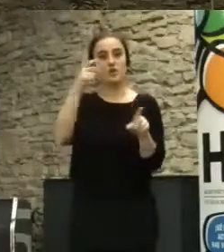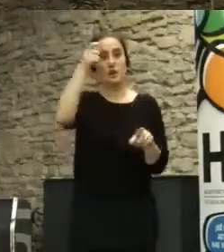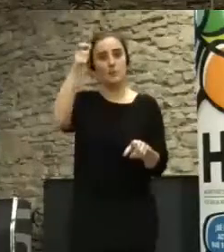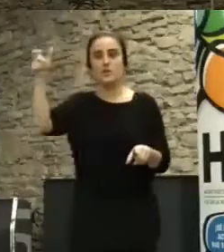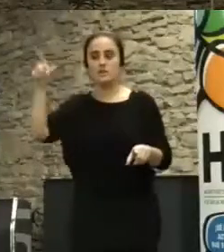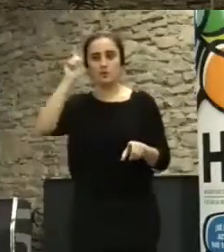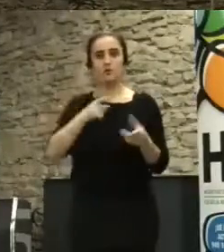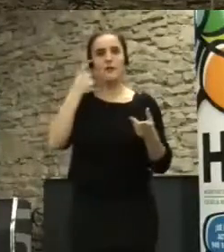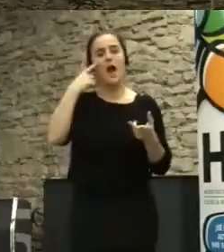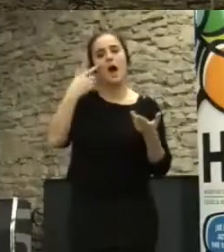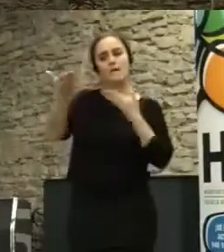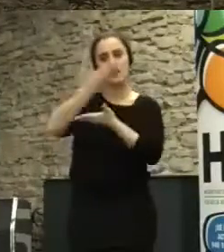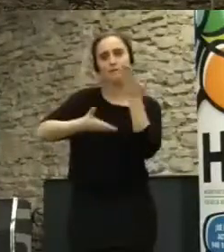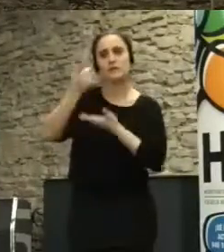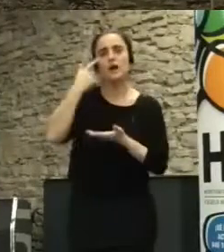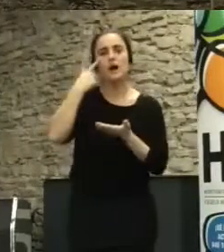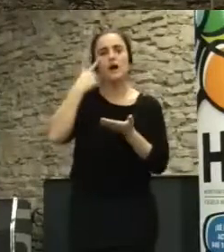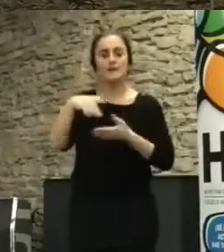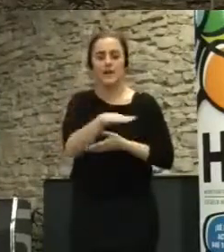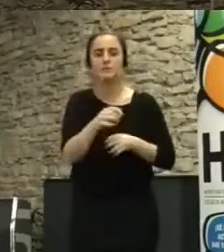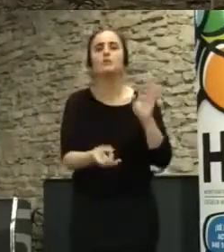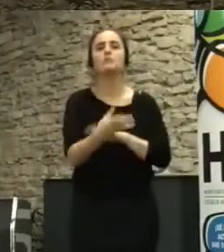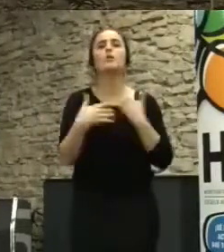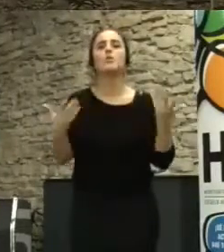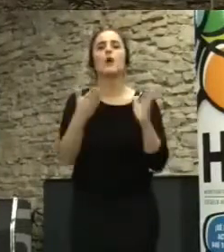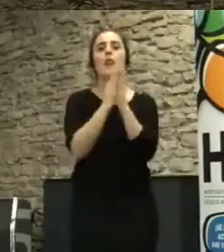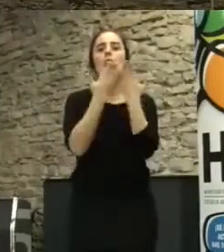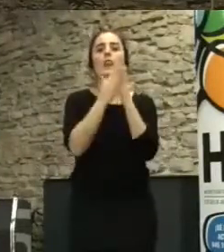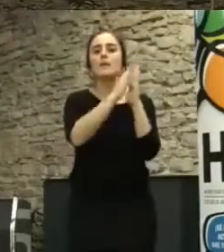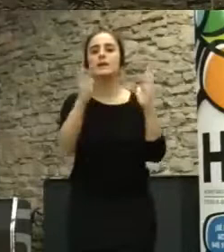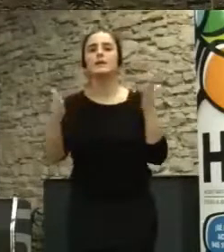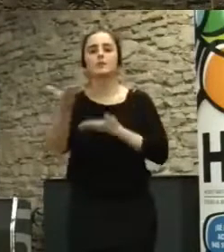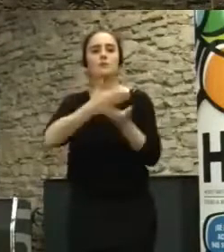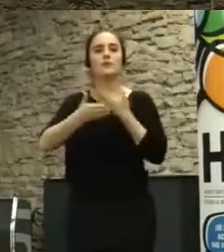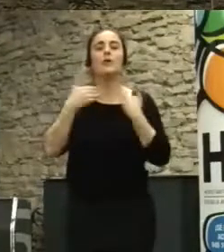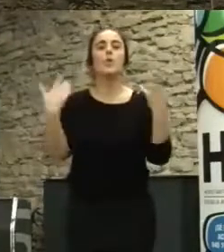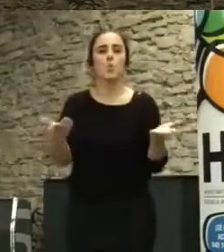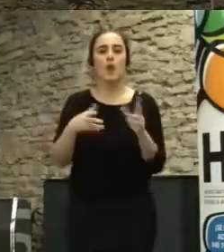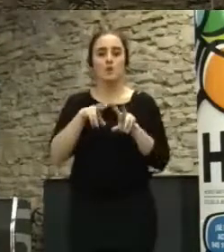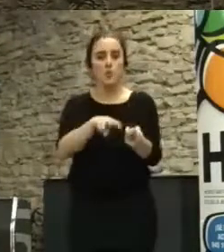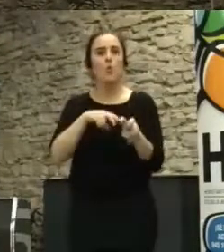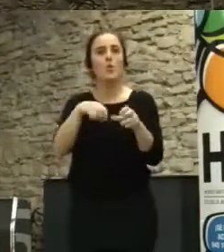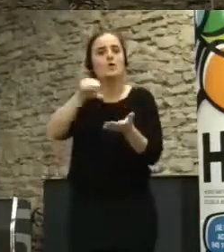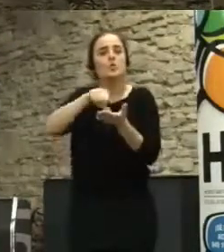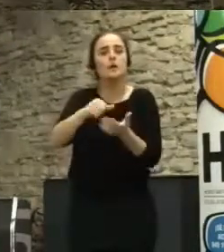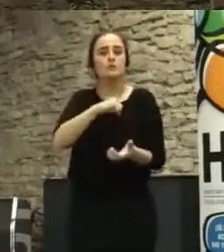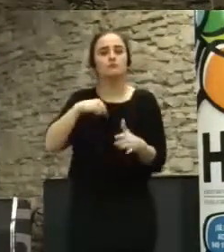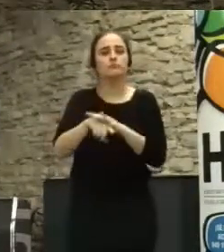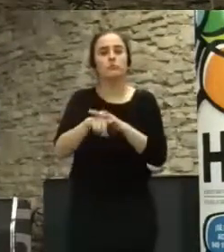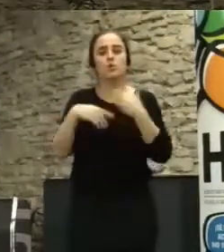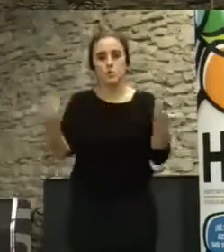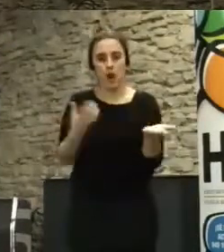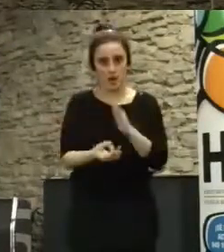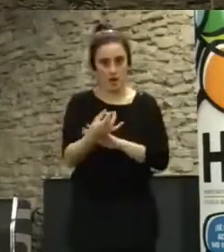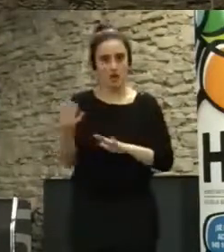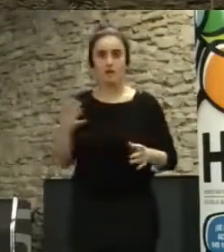barrios, ¿qué estaba ocurriendo? ¿Qué espacios? ¿Qué cooperativas? ¿Qué librerías cooperativas? ¿Qué huerto urbano autogestionado, no? Este es un poco la ciudad